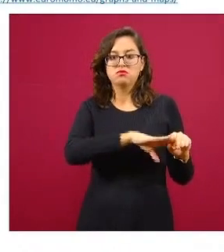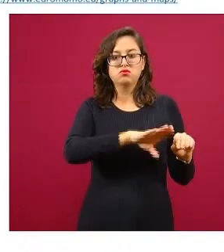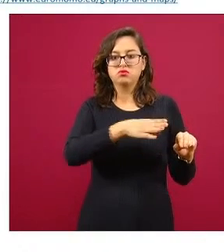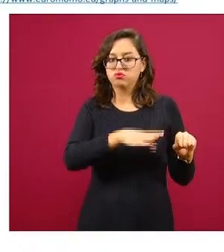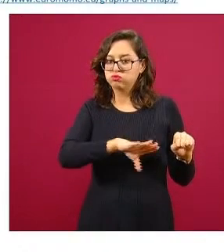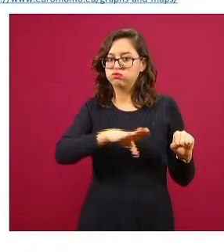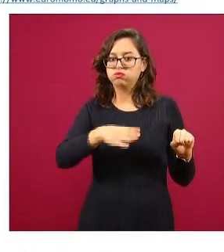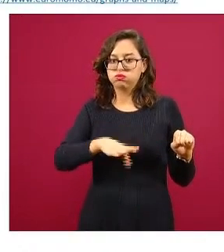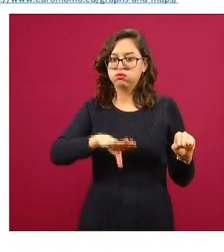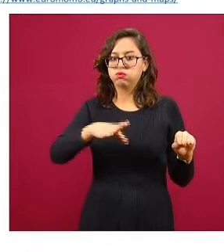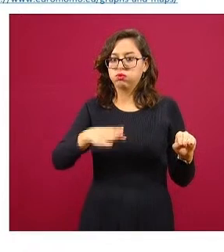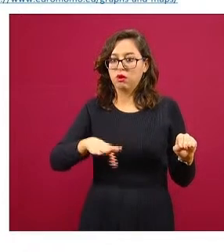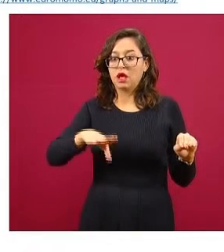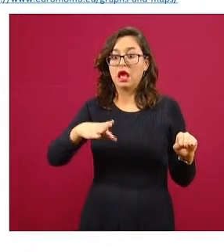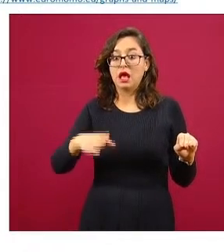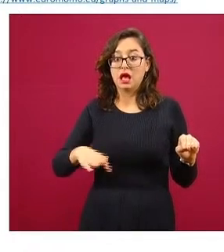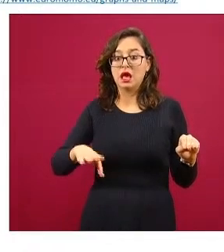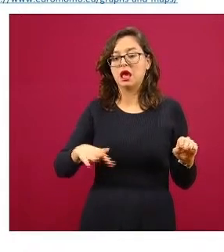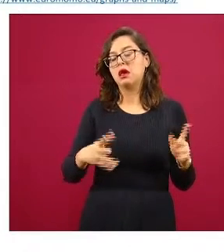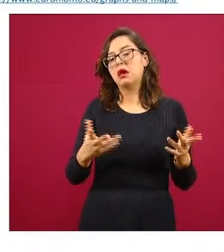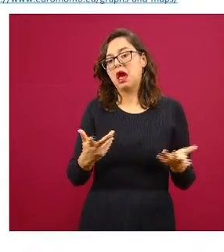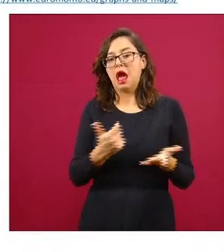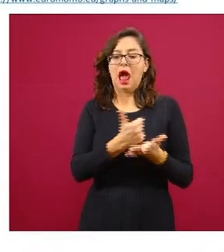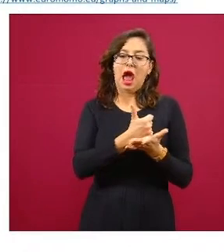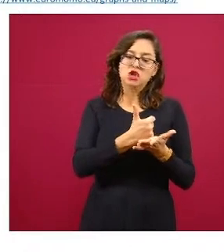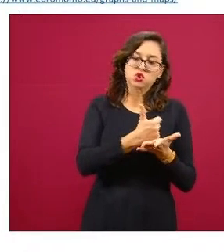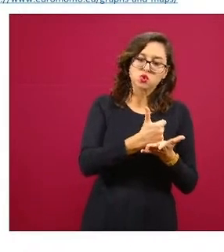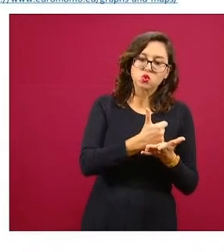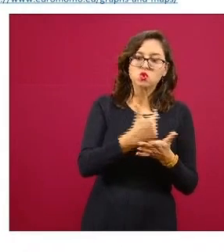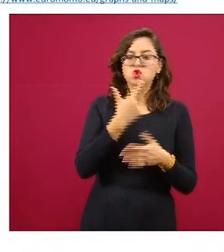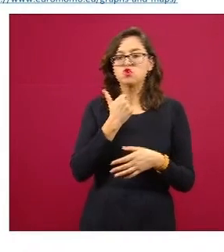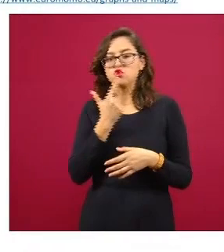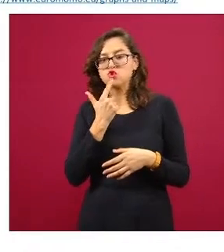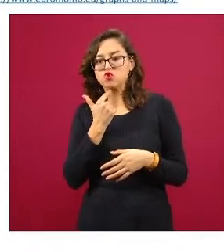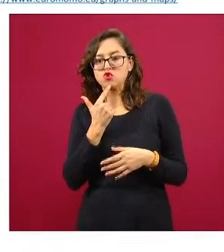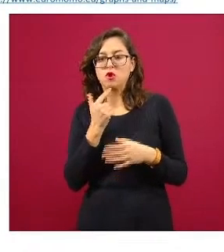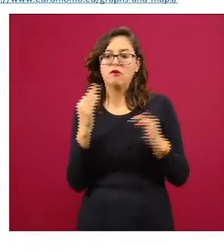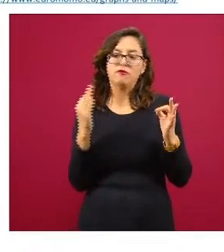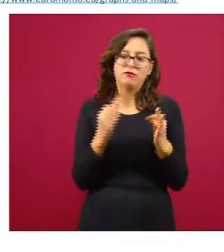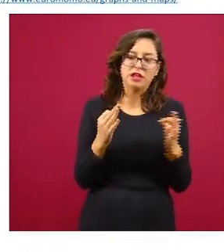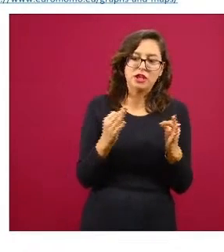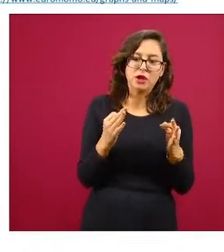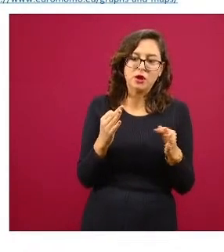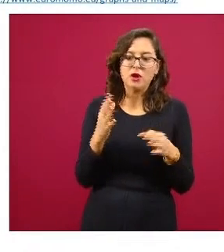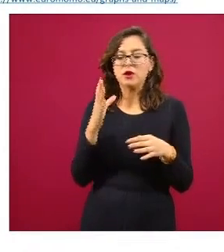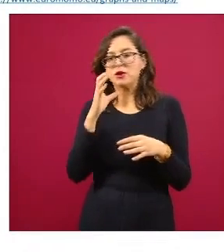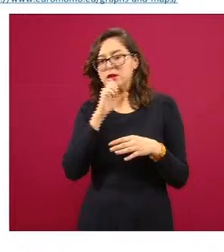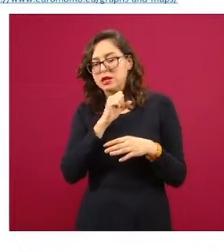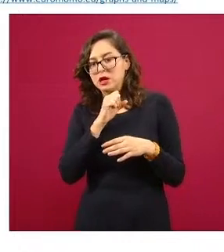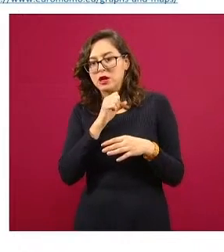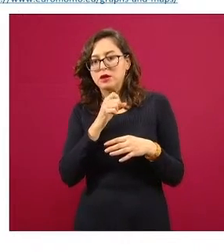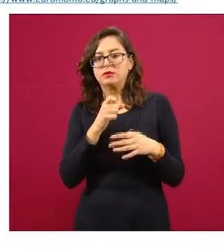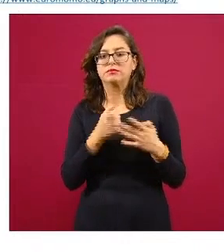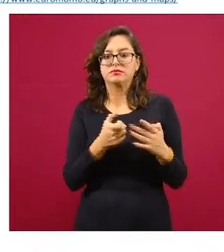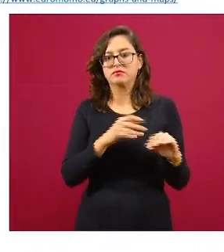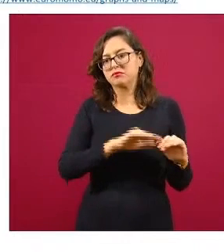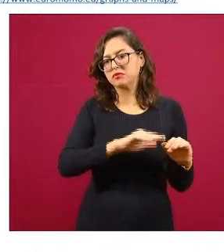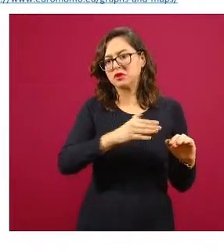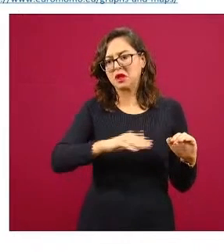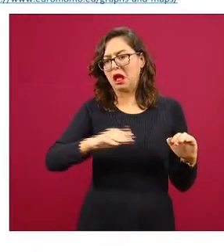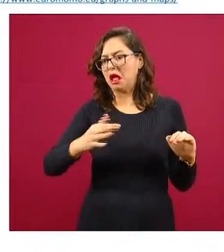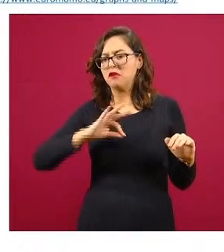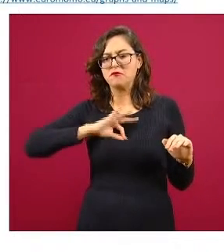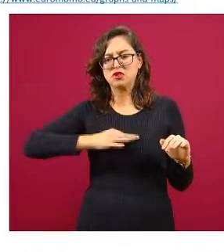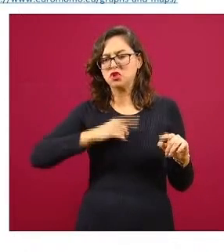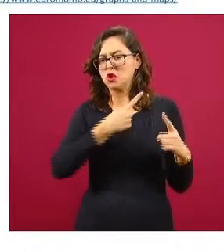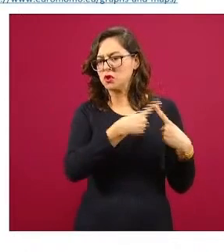azul diferente entre temporadas y otras entre el serotipo que esté circulando en el